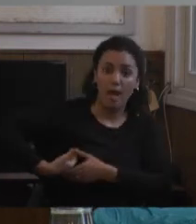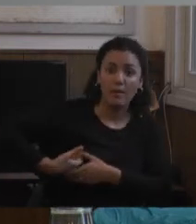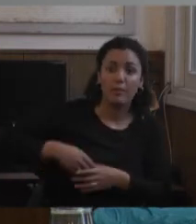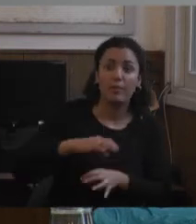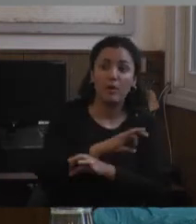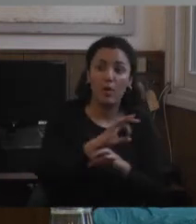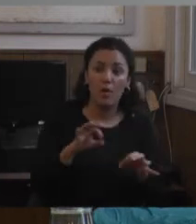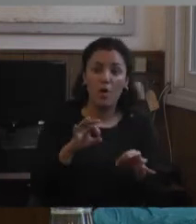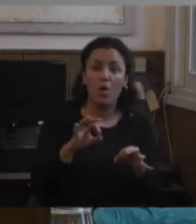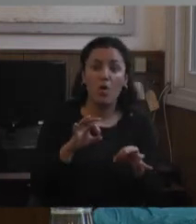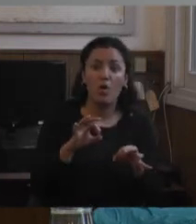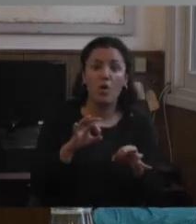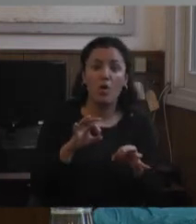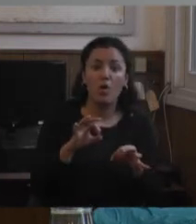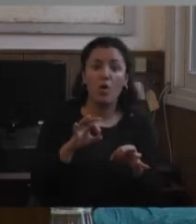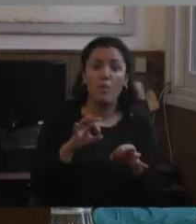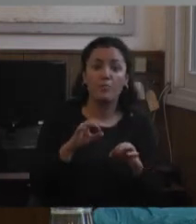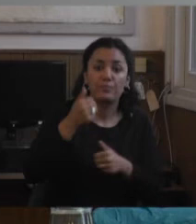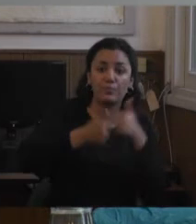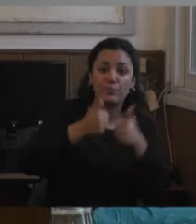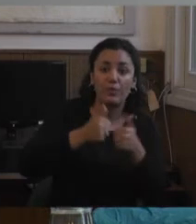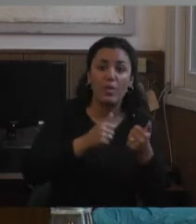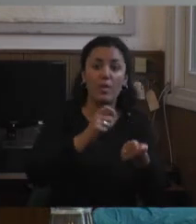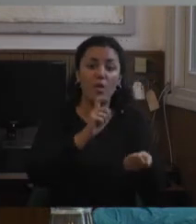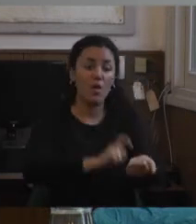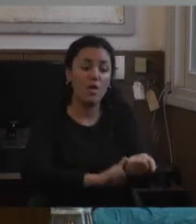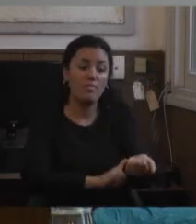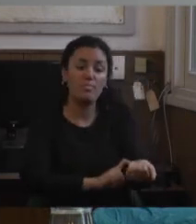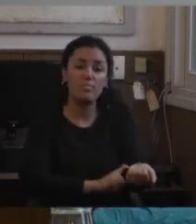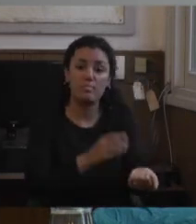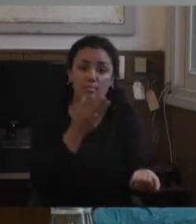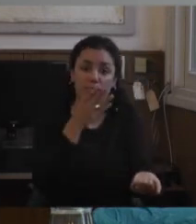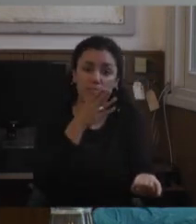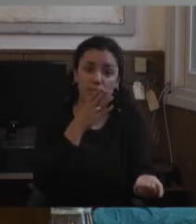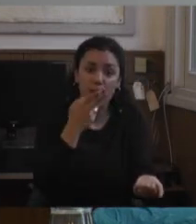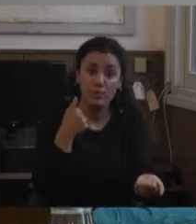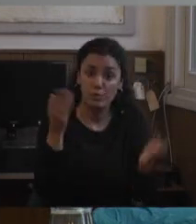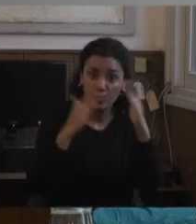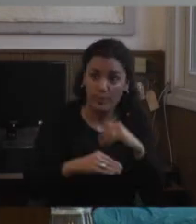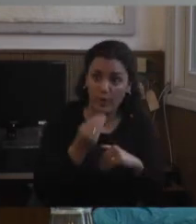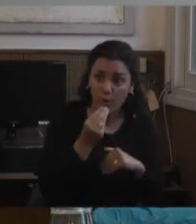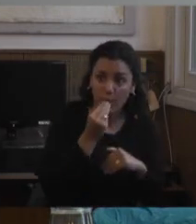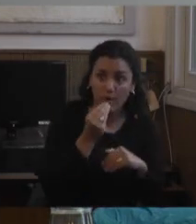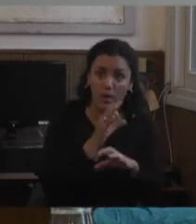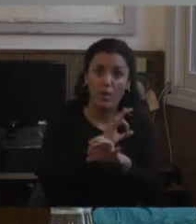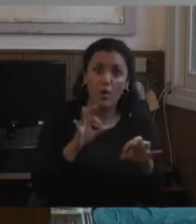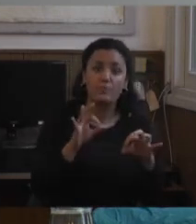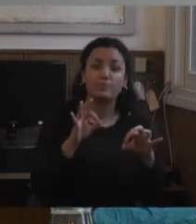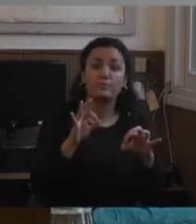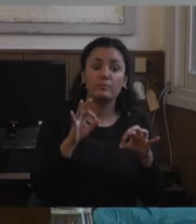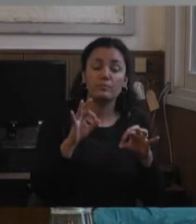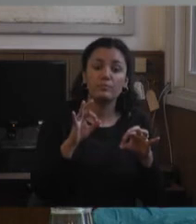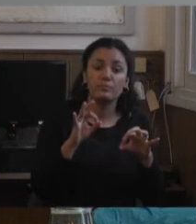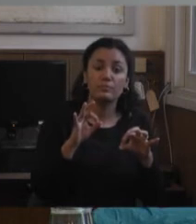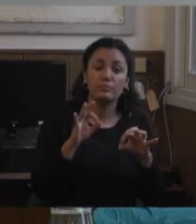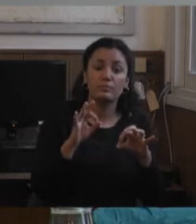trasplantados, torneos para personas con diabetes, encuentro para bochas adaptadas, torneo de jambol en silla de ruedas. Es decir, todo